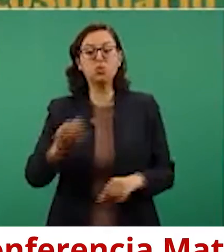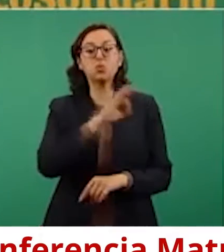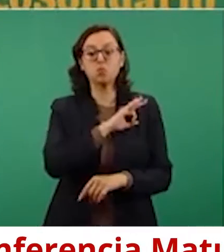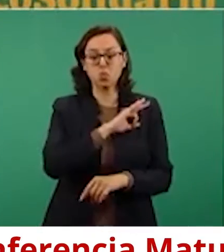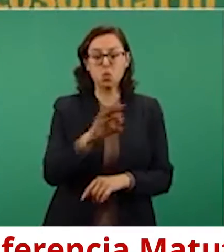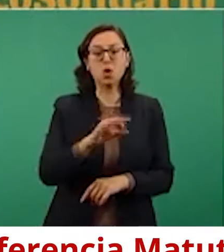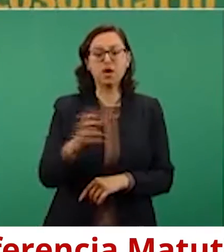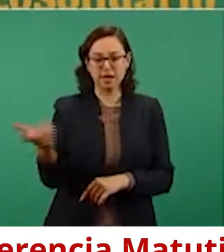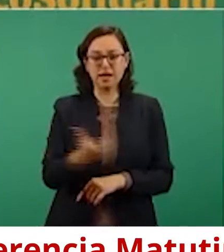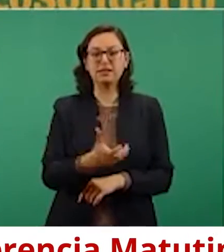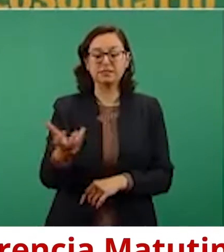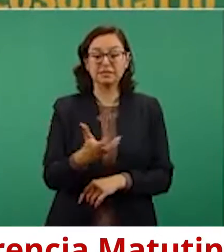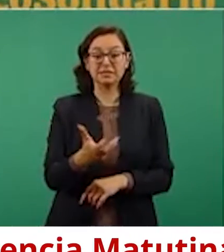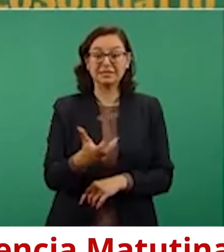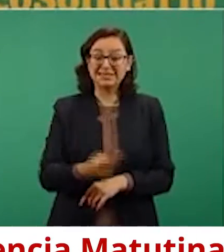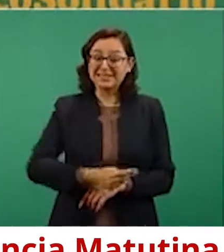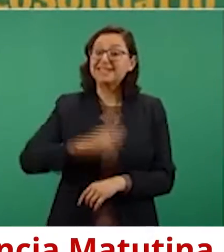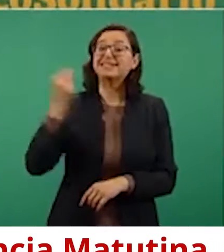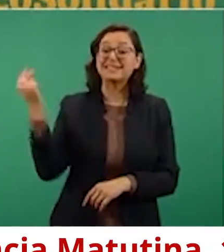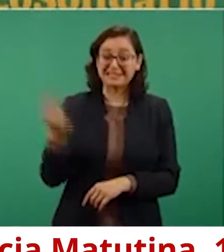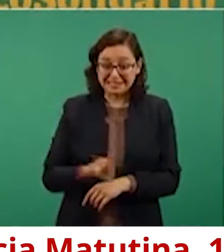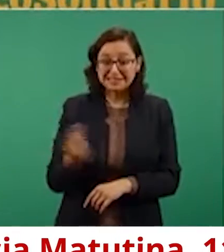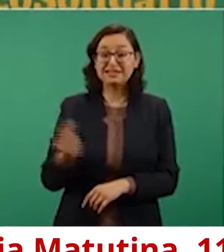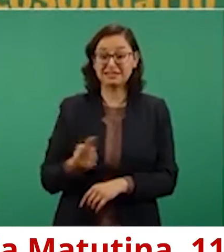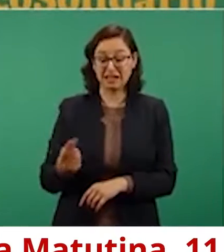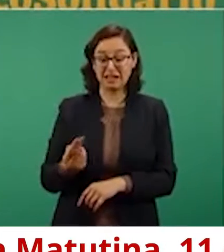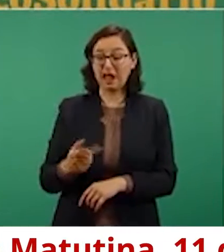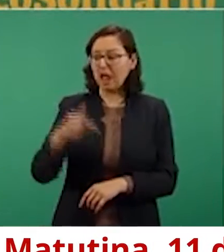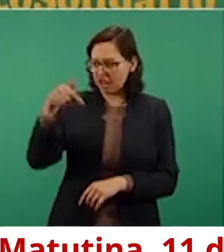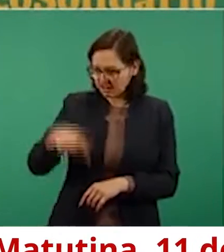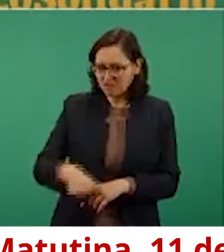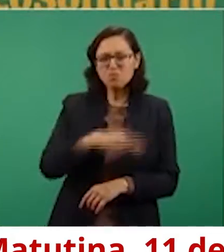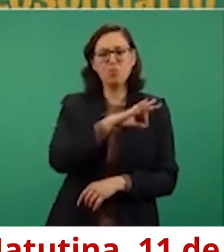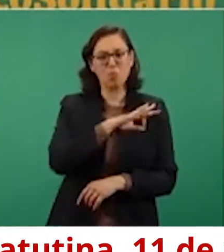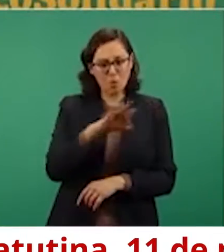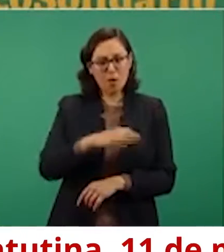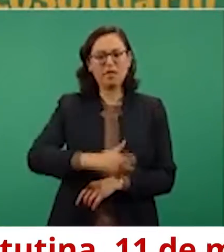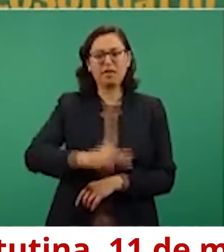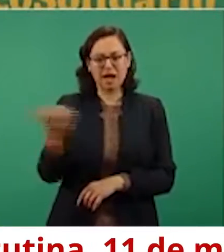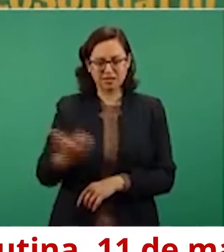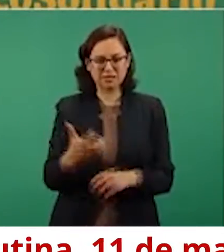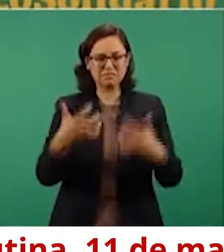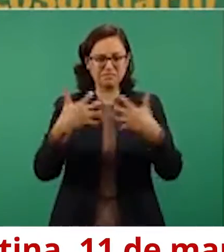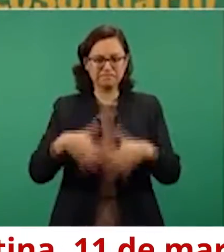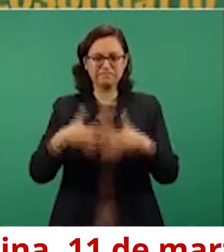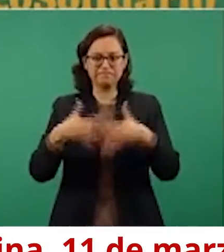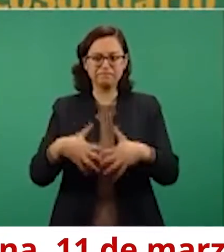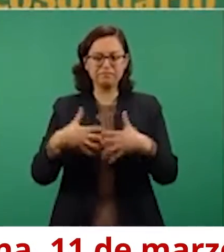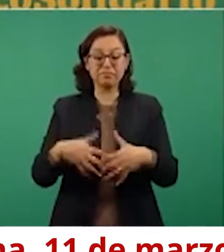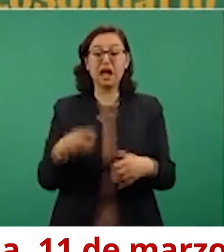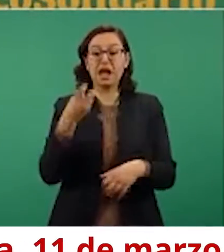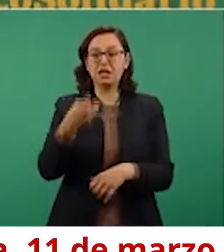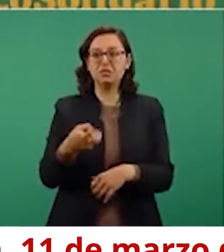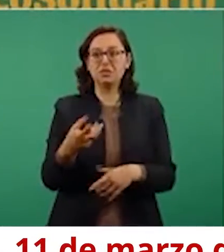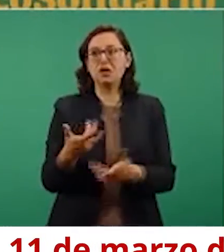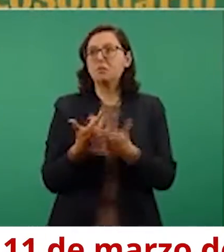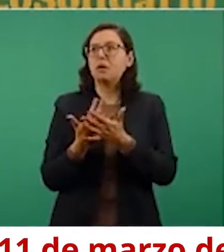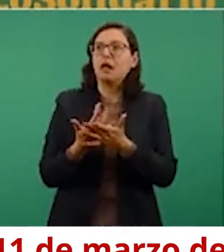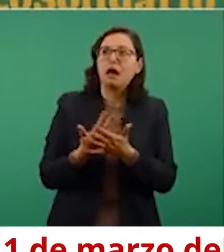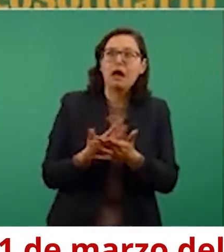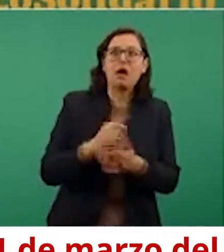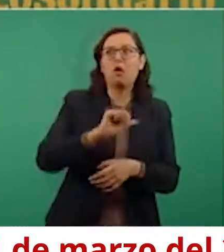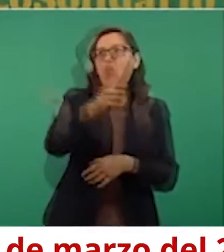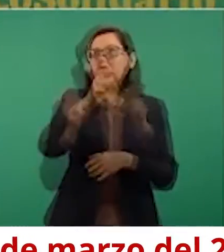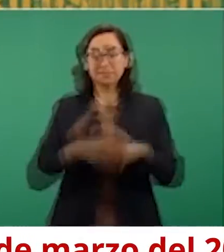producir cada vez más y mejor y reducir su vulnerabilidad frente al exterior en